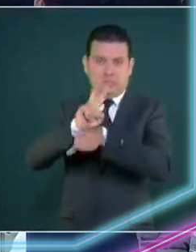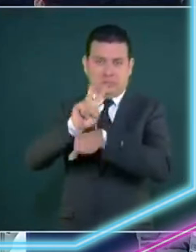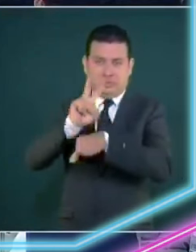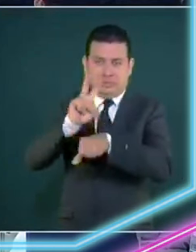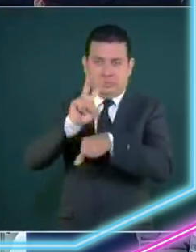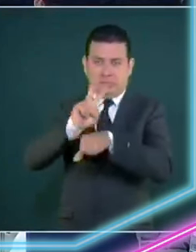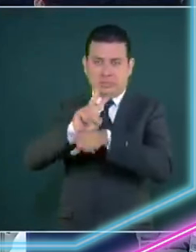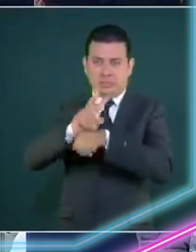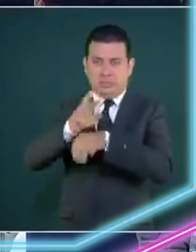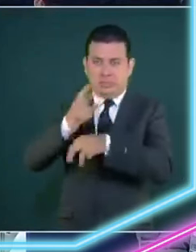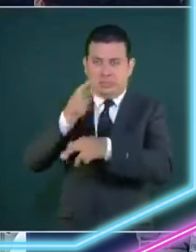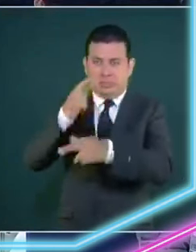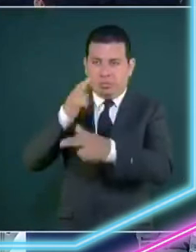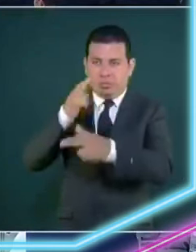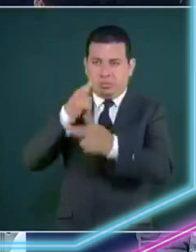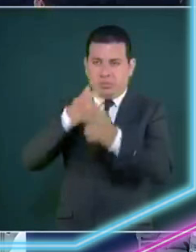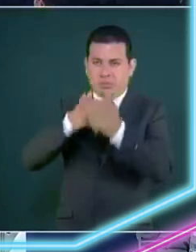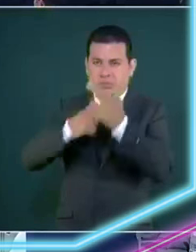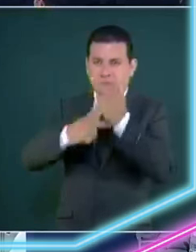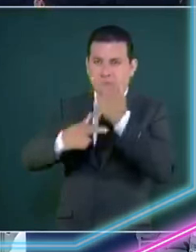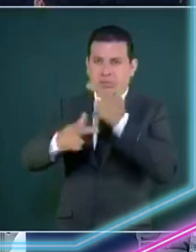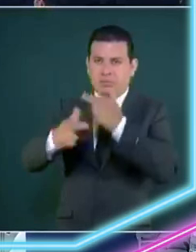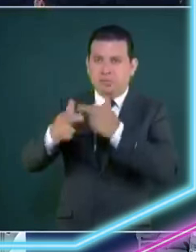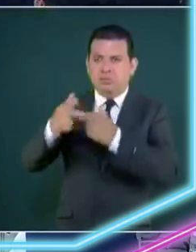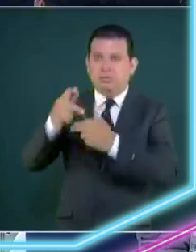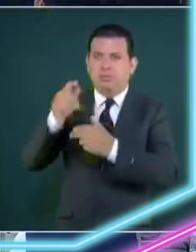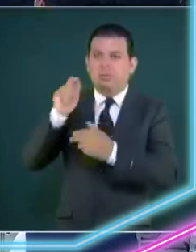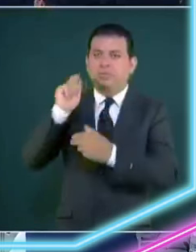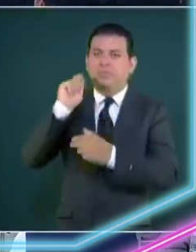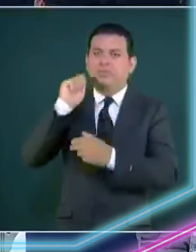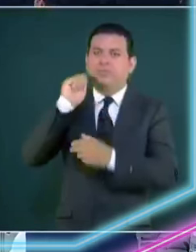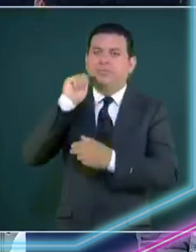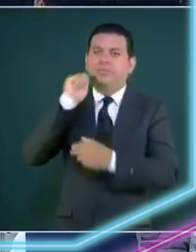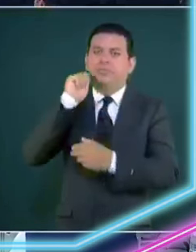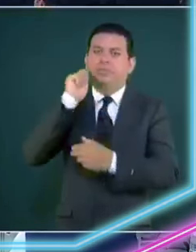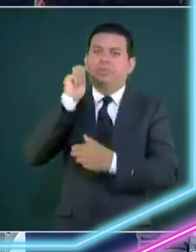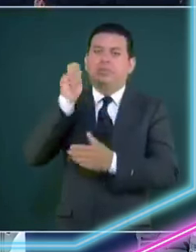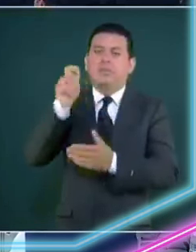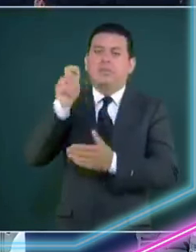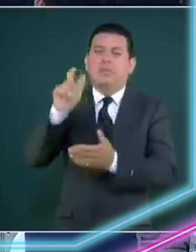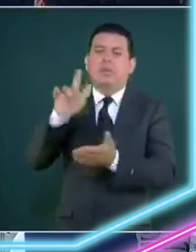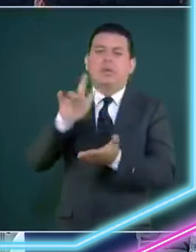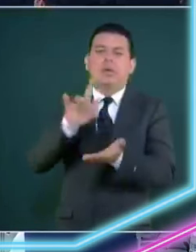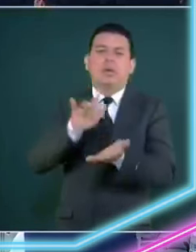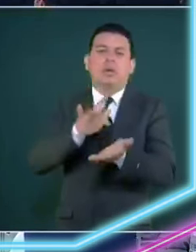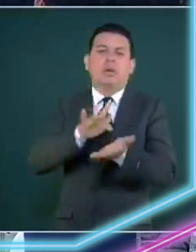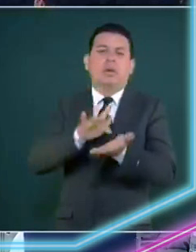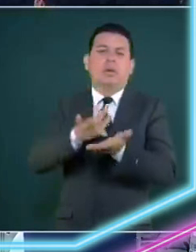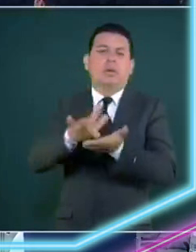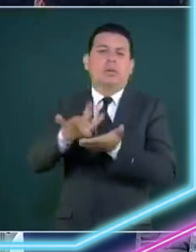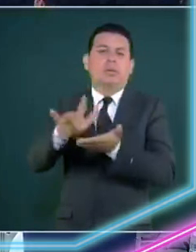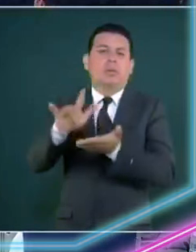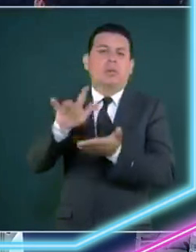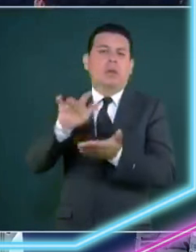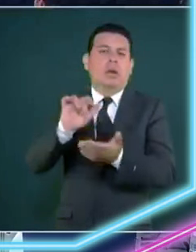periodo ellos tendrían trabajo y entonces los falsos nacionalistas de la organización delictiva del cárteles